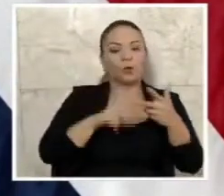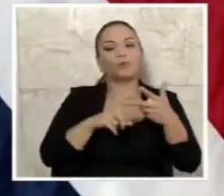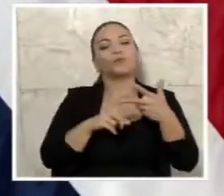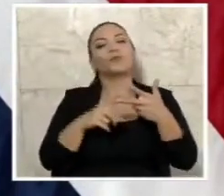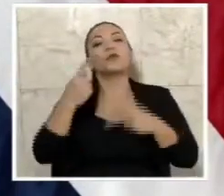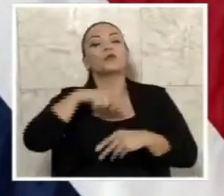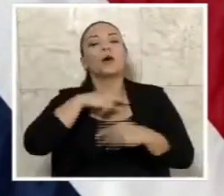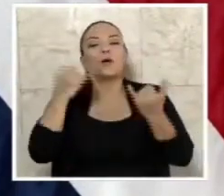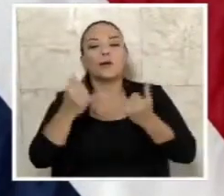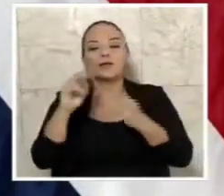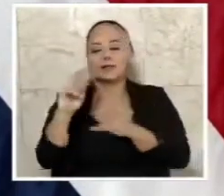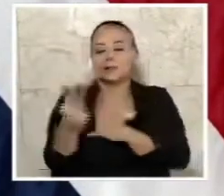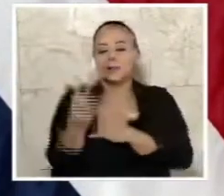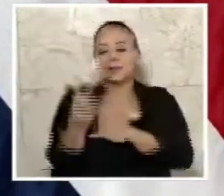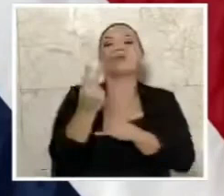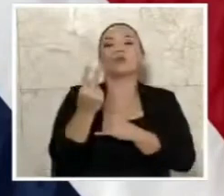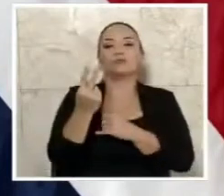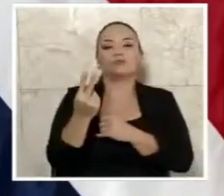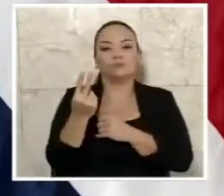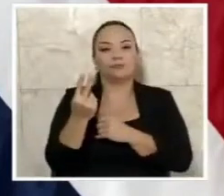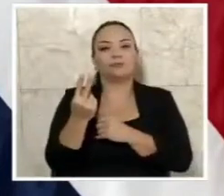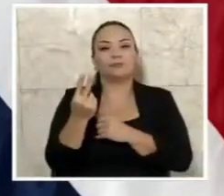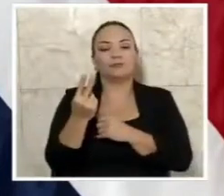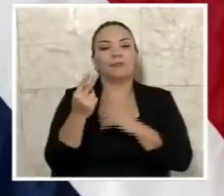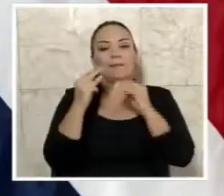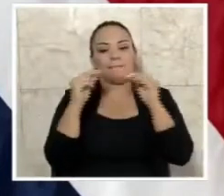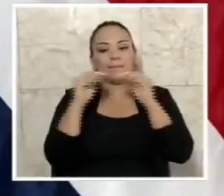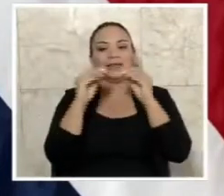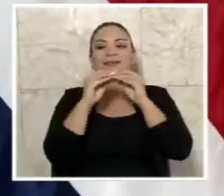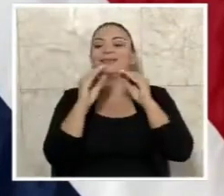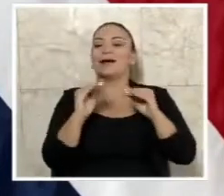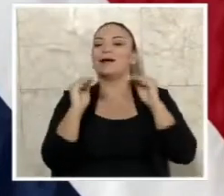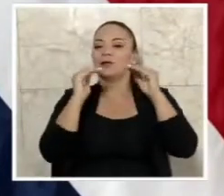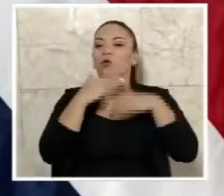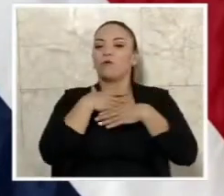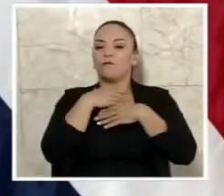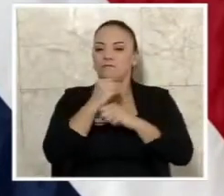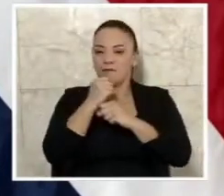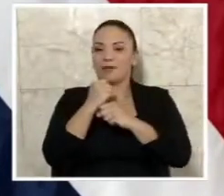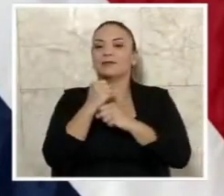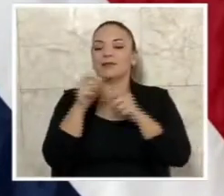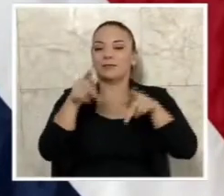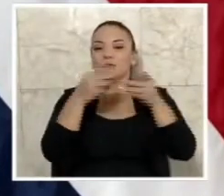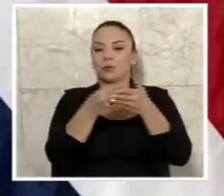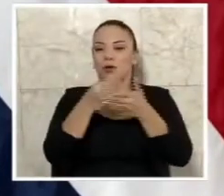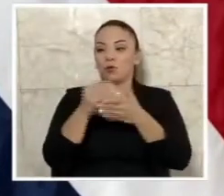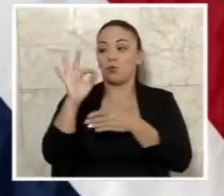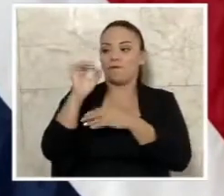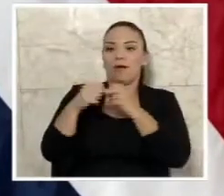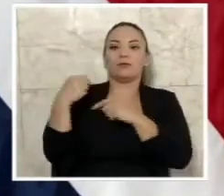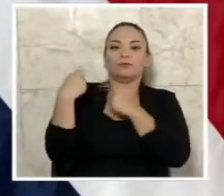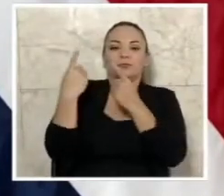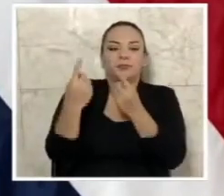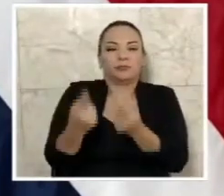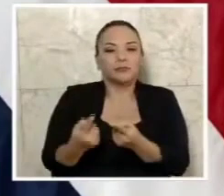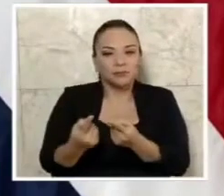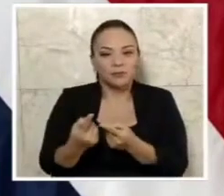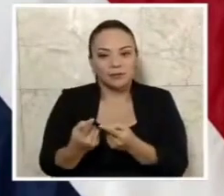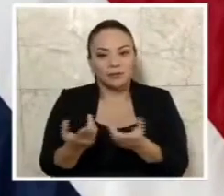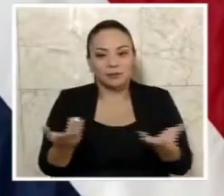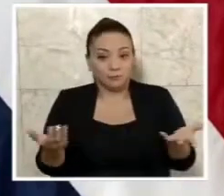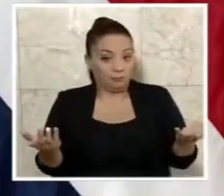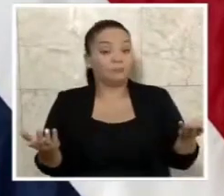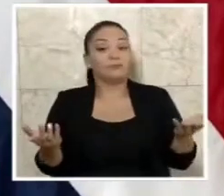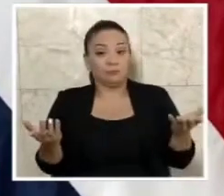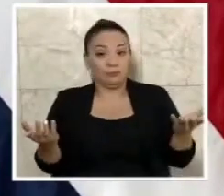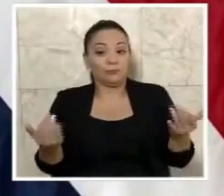estamos en el segundo punto más alto, la confianza del consumidor en nueve años, siendo el primero punto